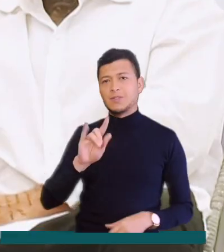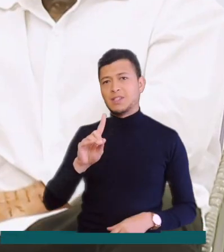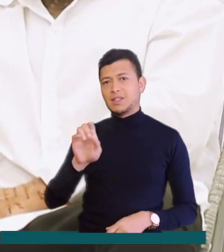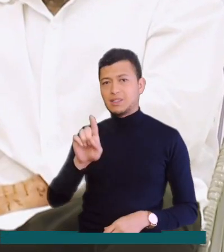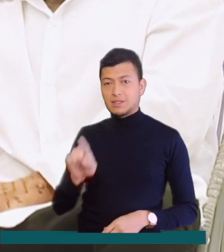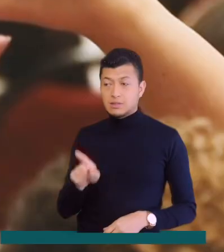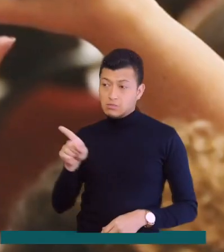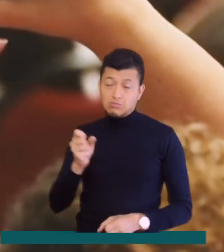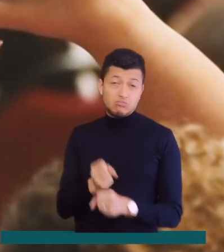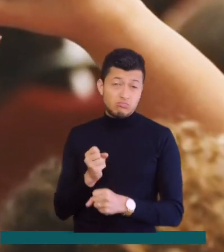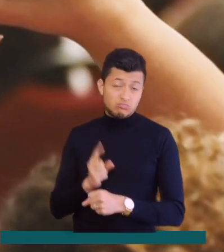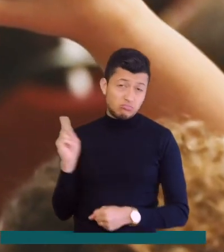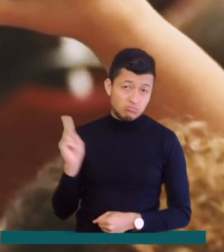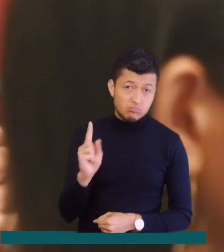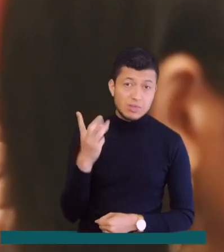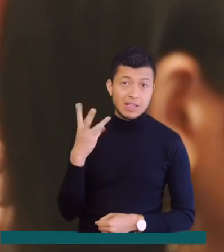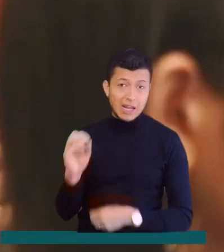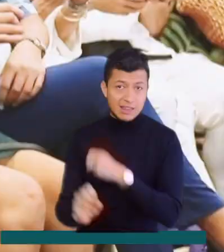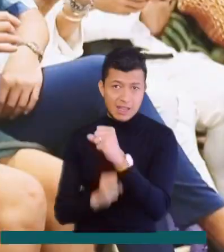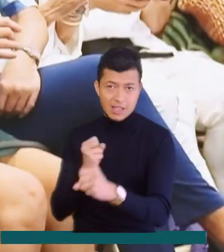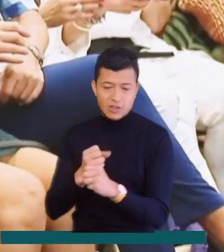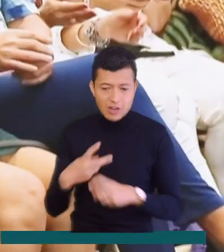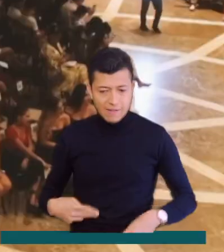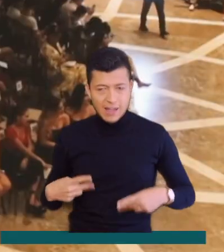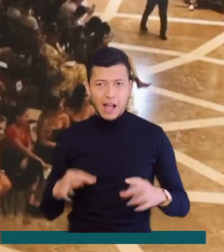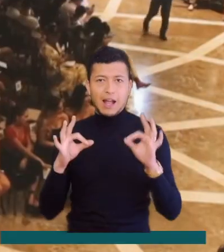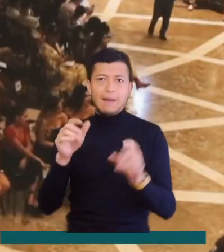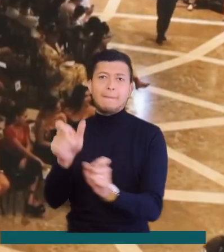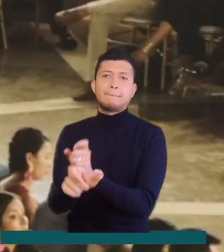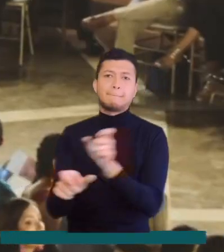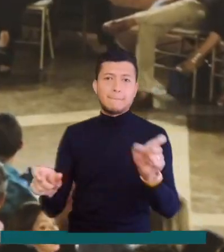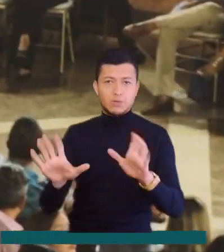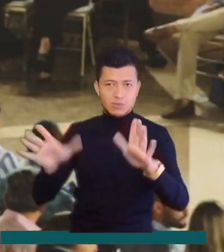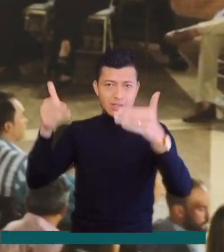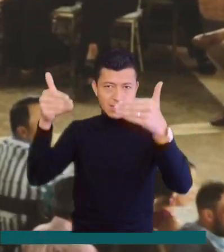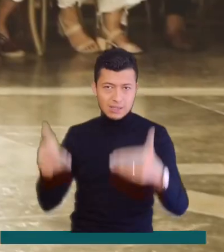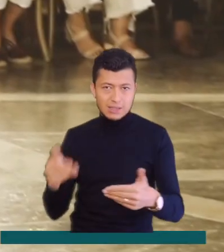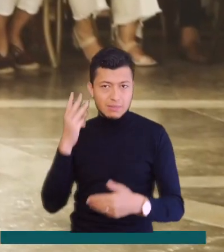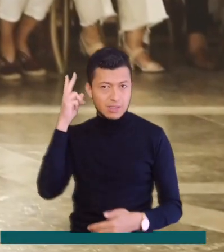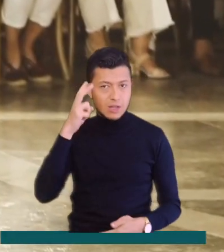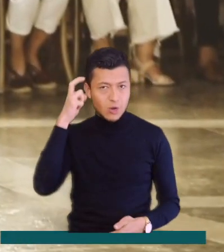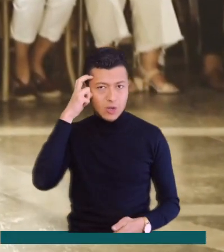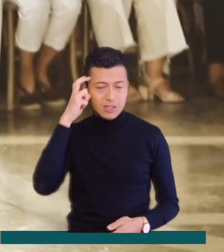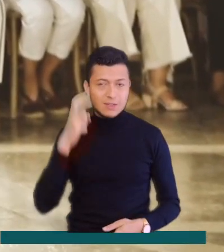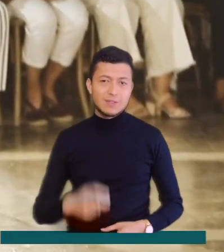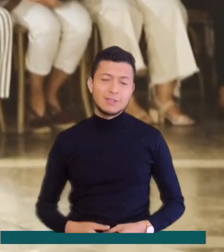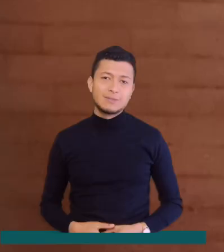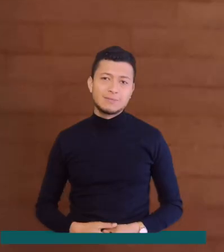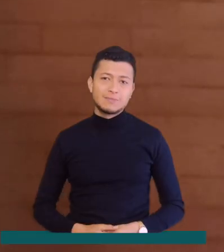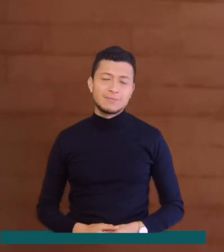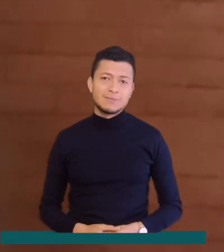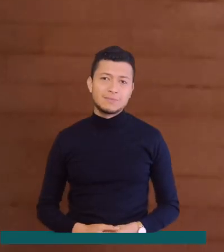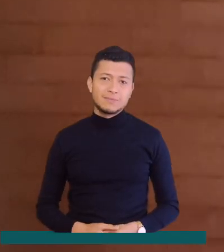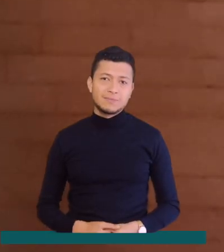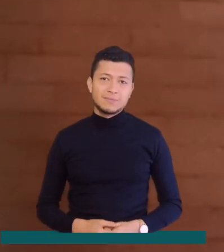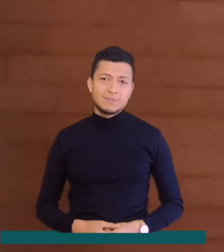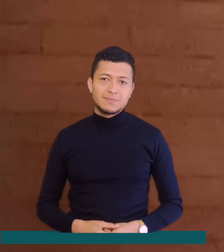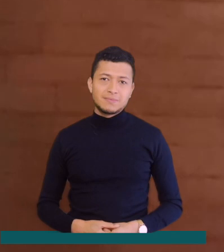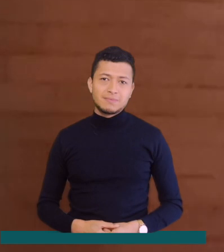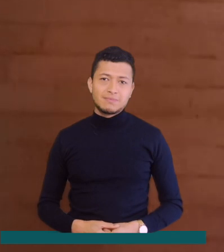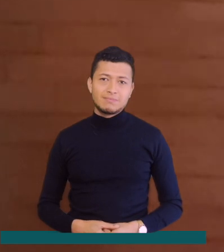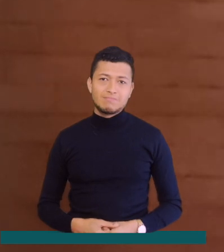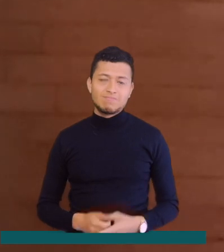que ha trabajado por más de 30 años para el mejoramiento de la calidad de vida de las personas con discapacidad cognitiva. Nos vamos a